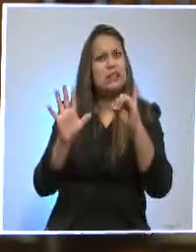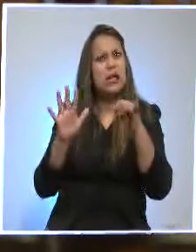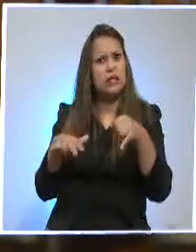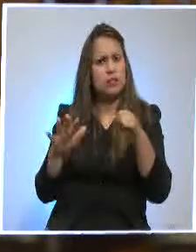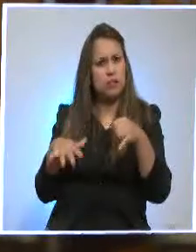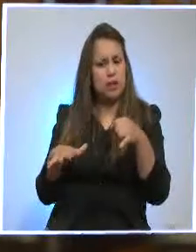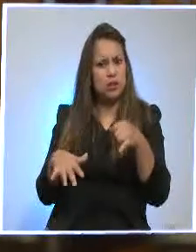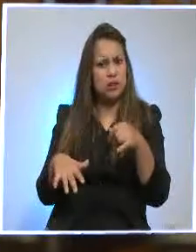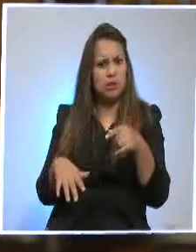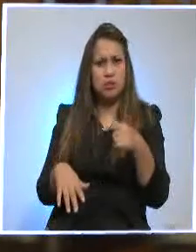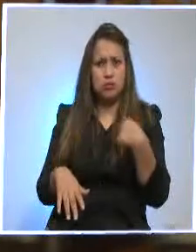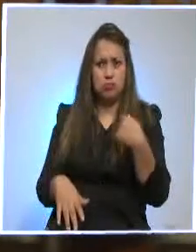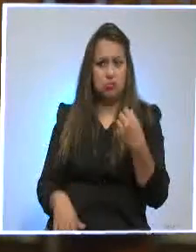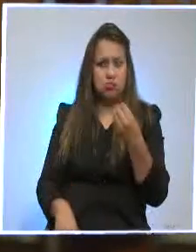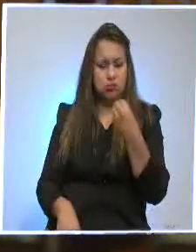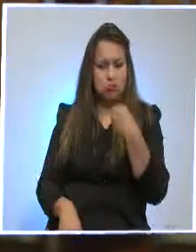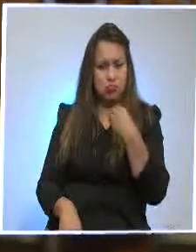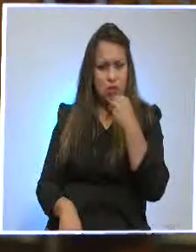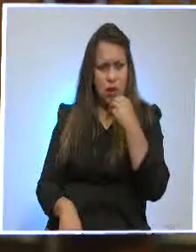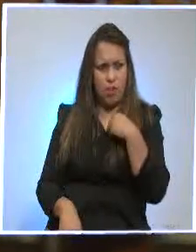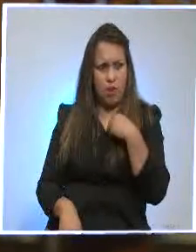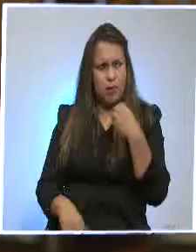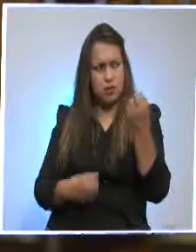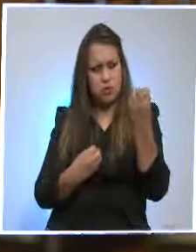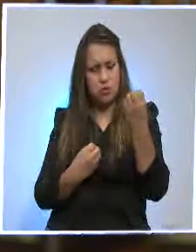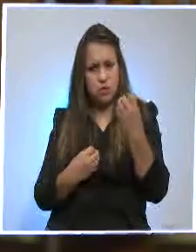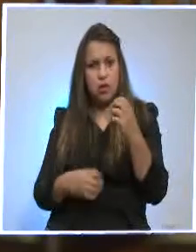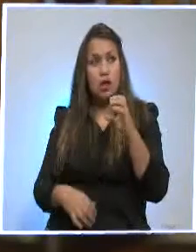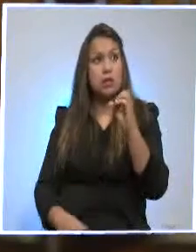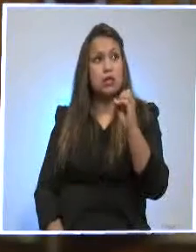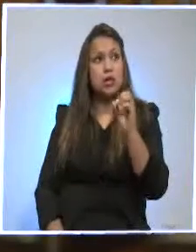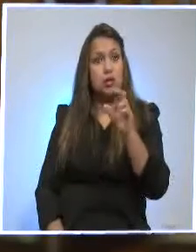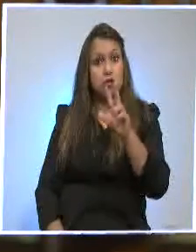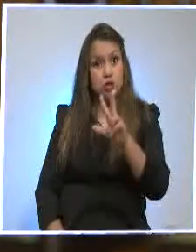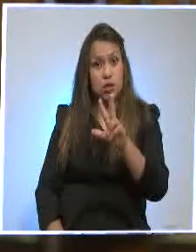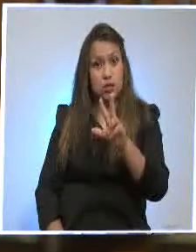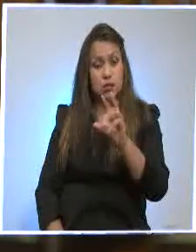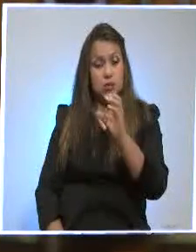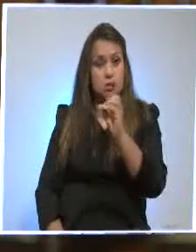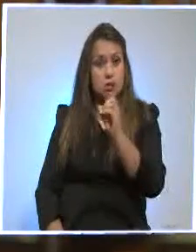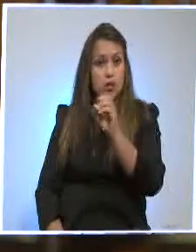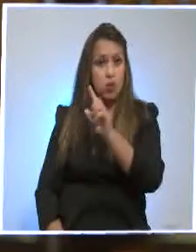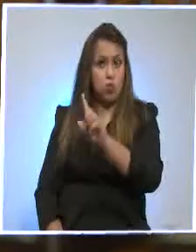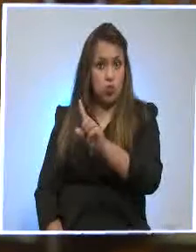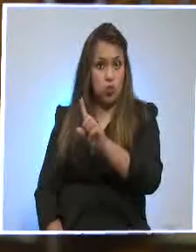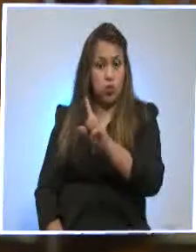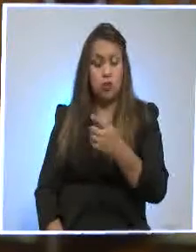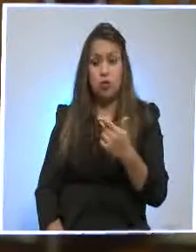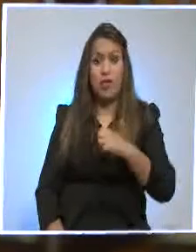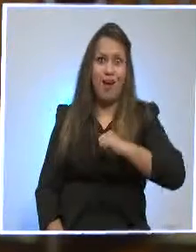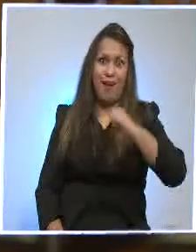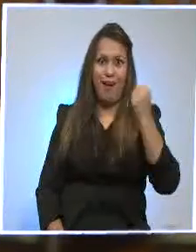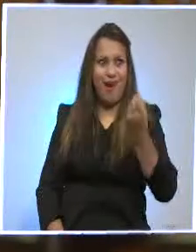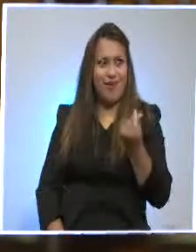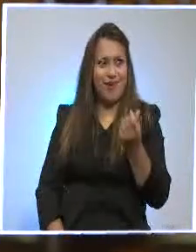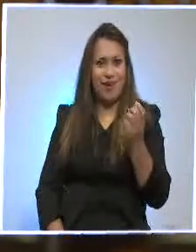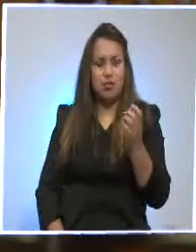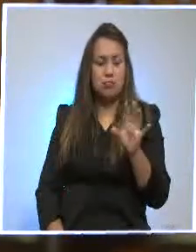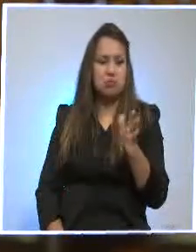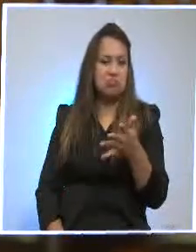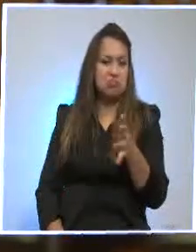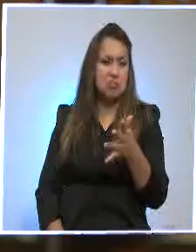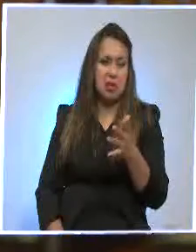es hasta donde tenemos información, decrecimos del 0.3% y el 0.1%. Sí ha sido un año recesivo, un año complicado, como le decía,